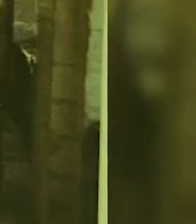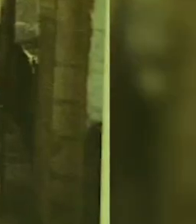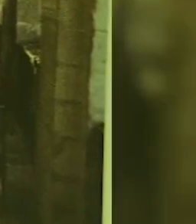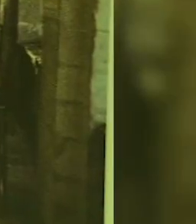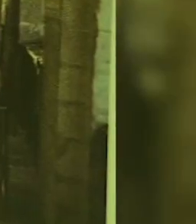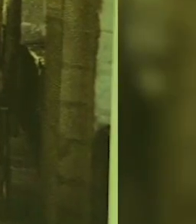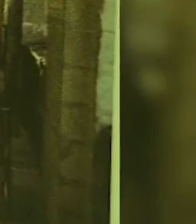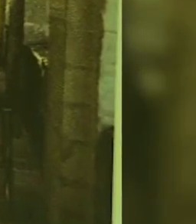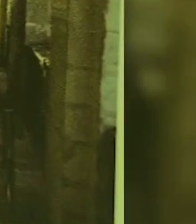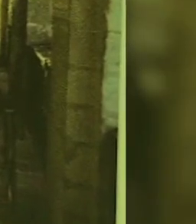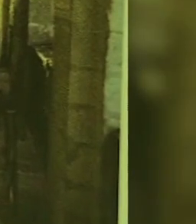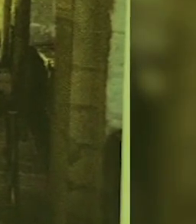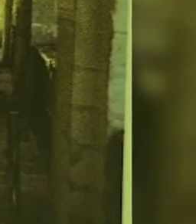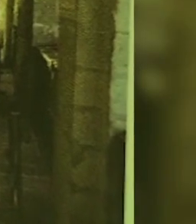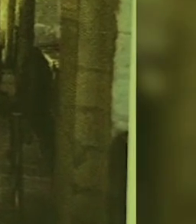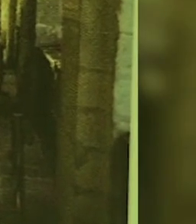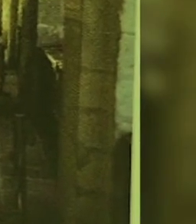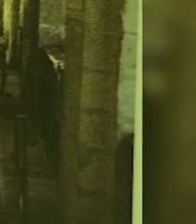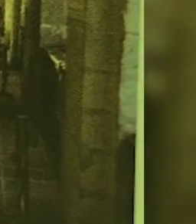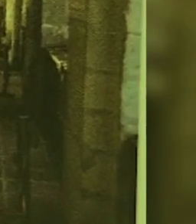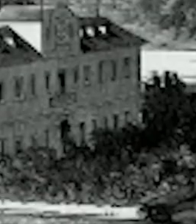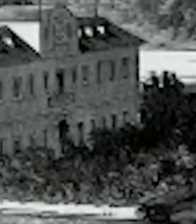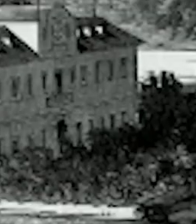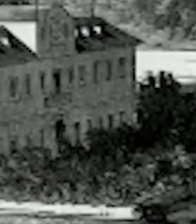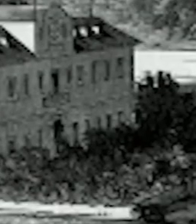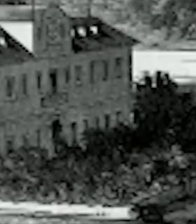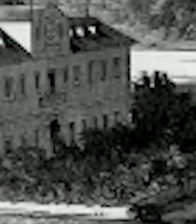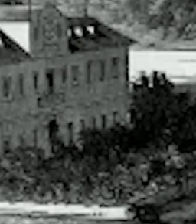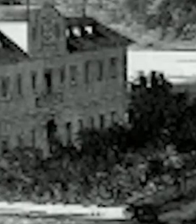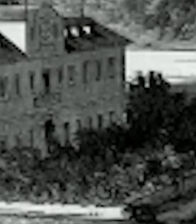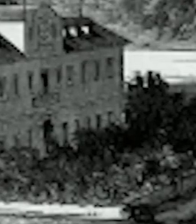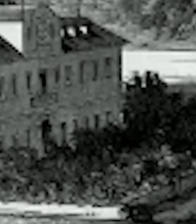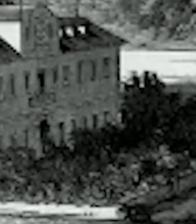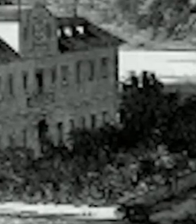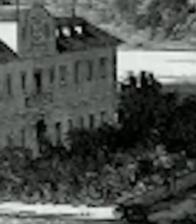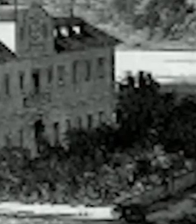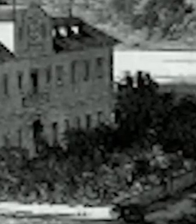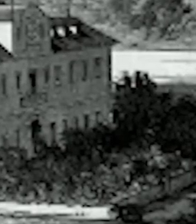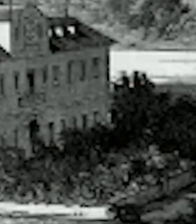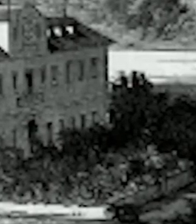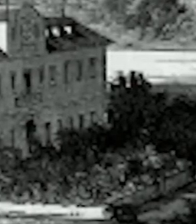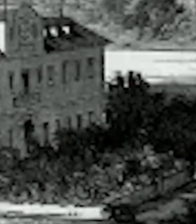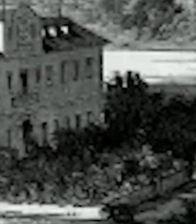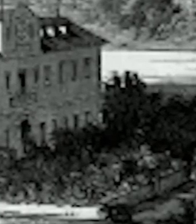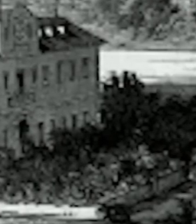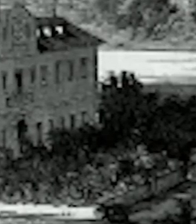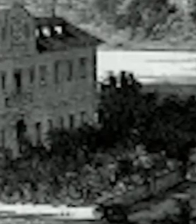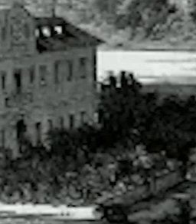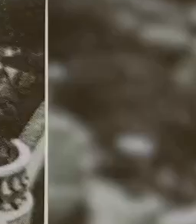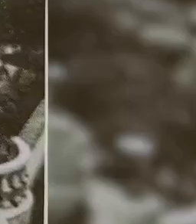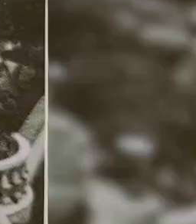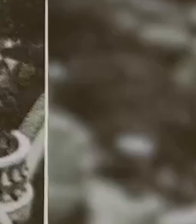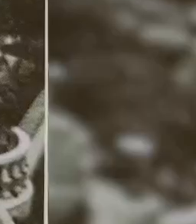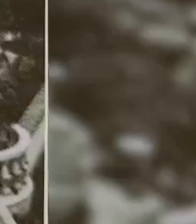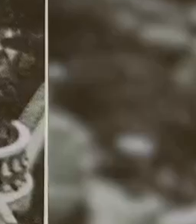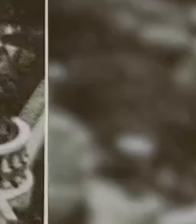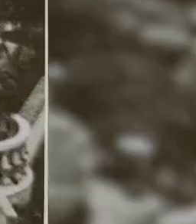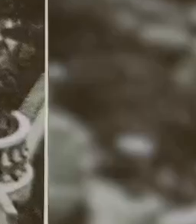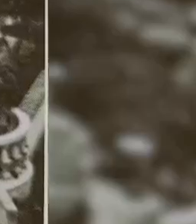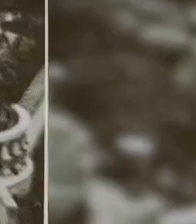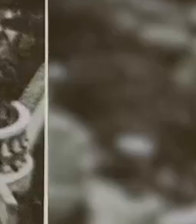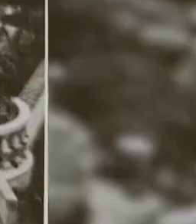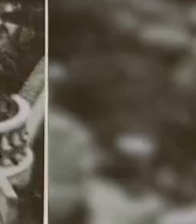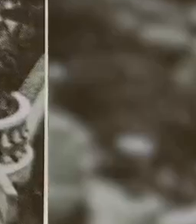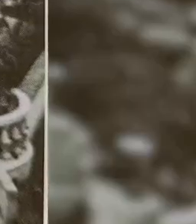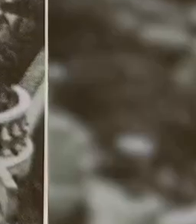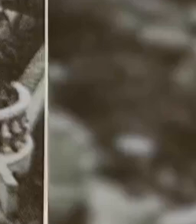La primera fábrica industrial establecida en México y Latinoamérica data del año 1600. Sin embargo, fue hasta septiembre de